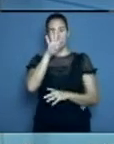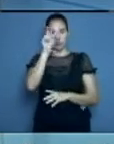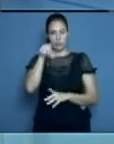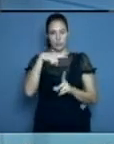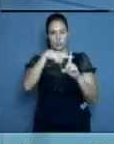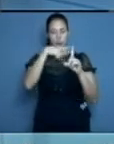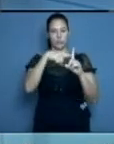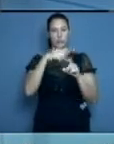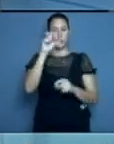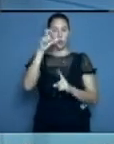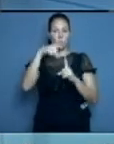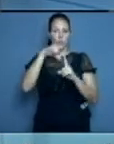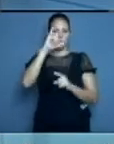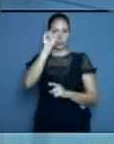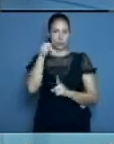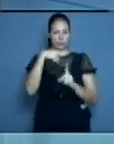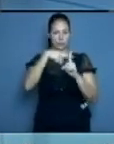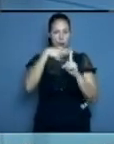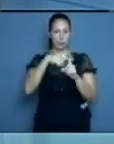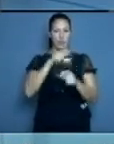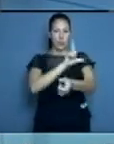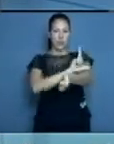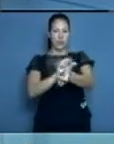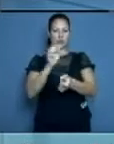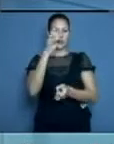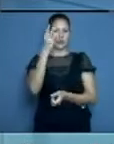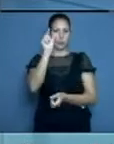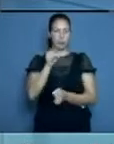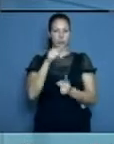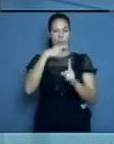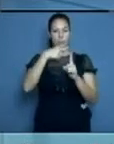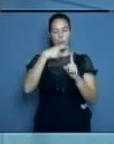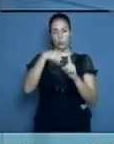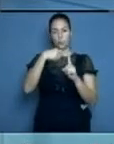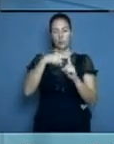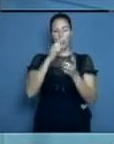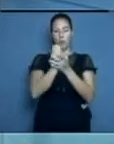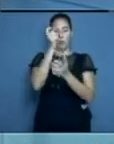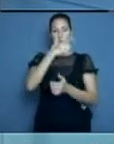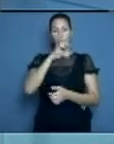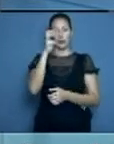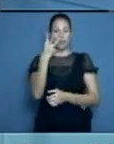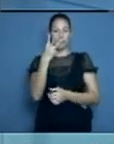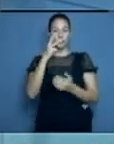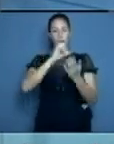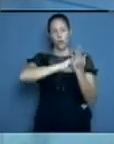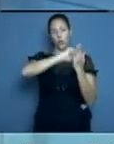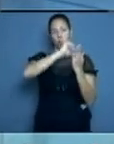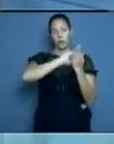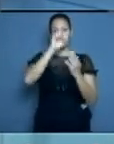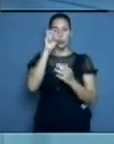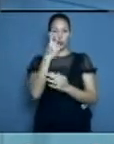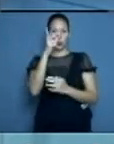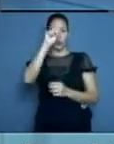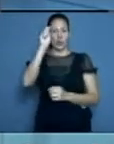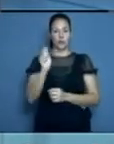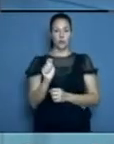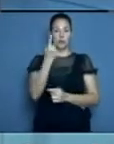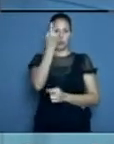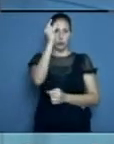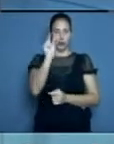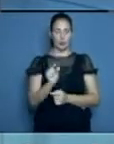Municipio de Cueto, 6 diagnosticados. Antilla, con 3. Moa, 3. Urbano, Noris, 2. Y Calicto García, con un paciente